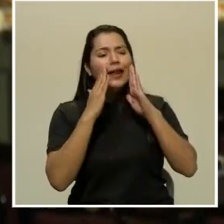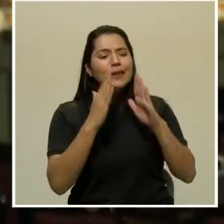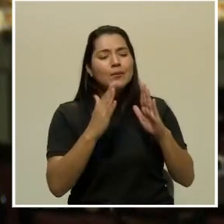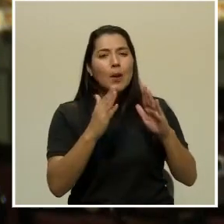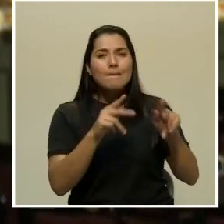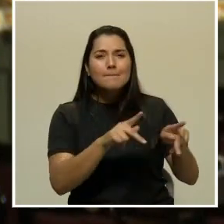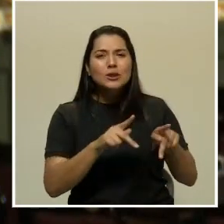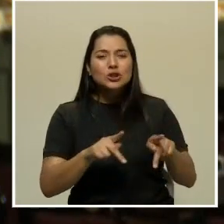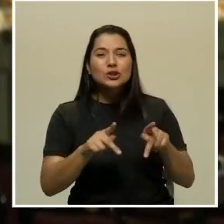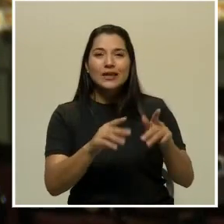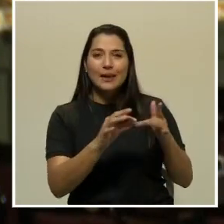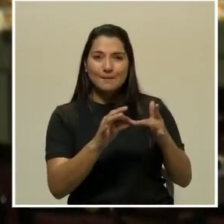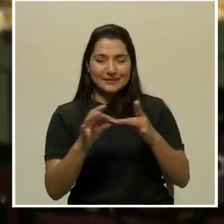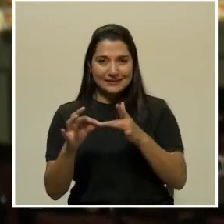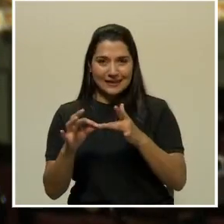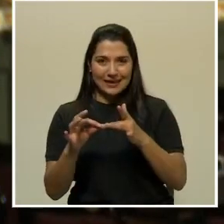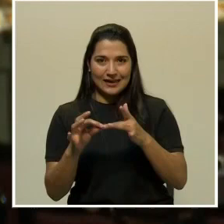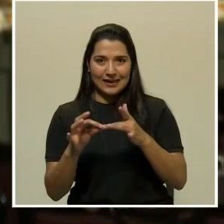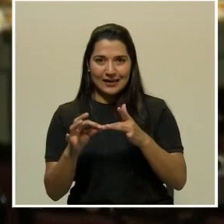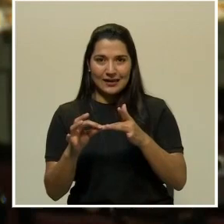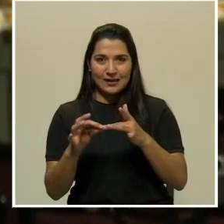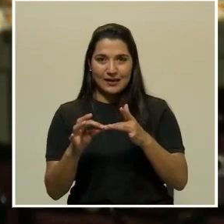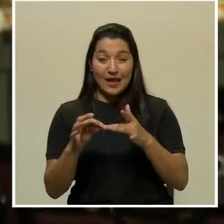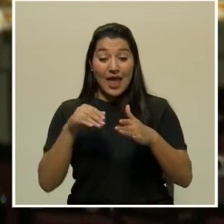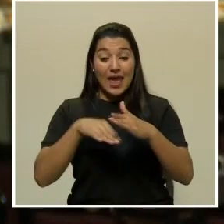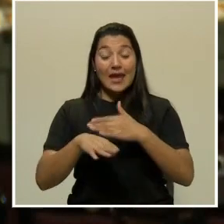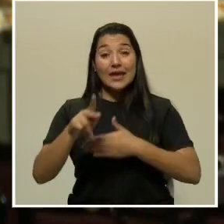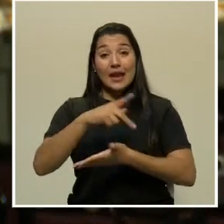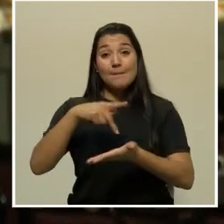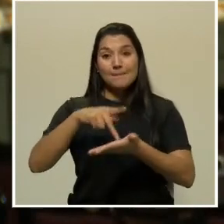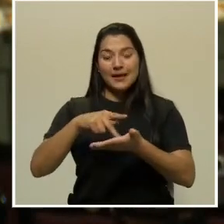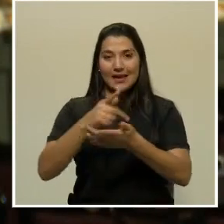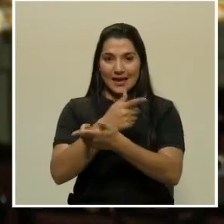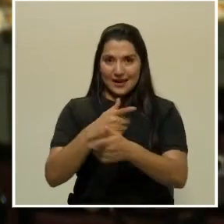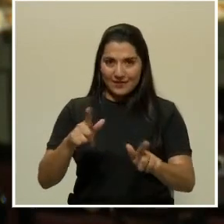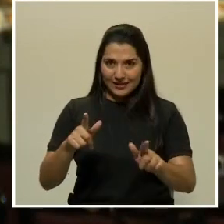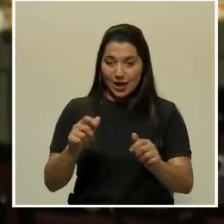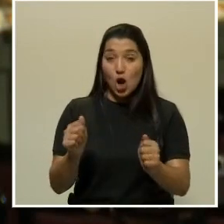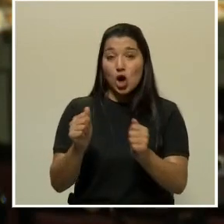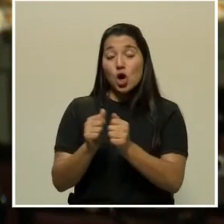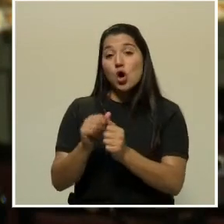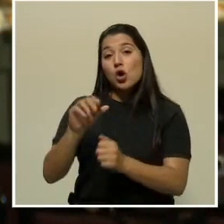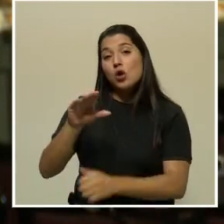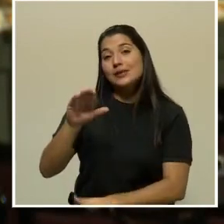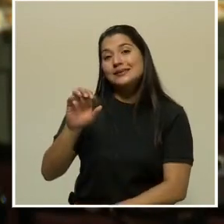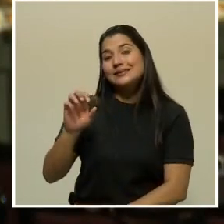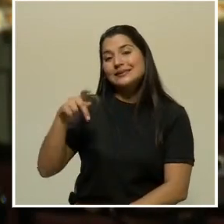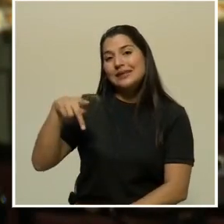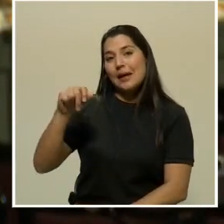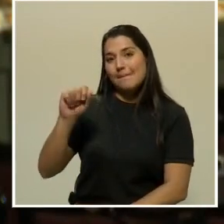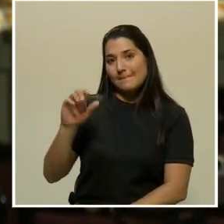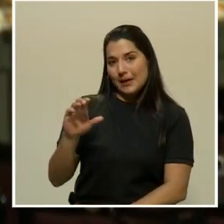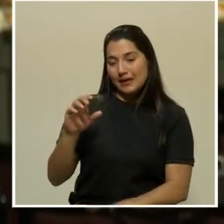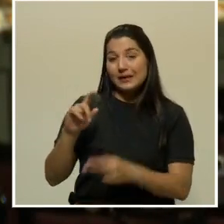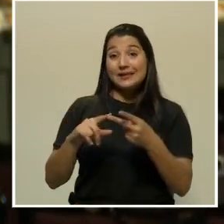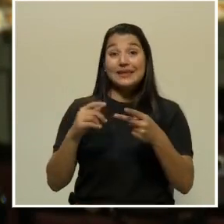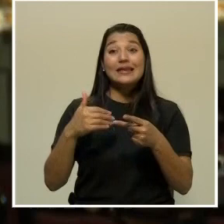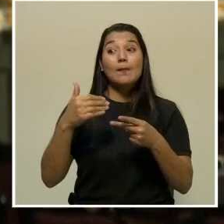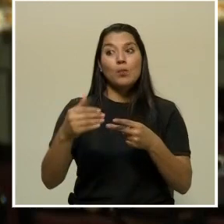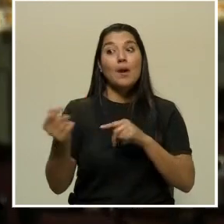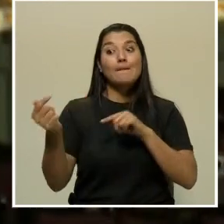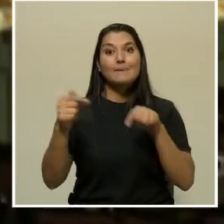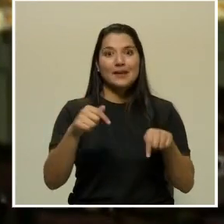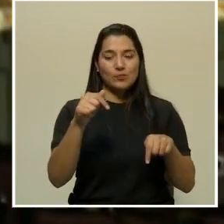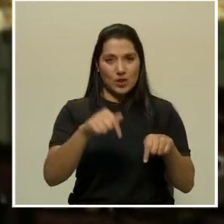especial en el Parque La Libertad, junto con el CEPAC. Luego vamos a pasar acá